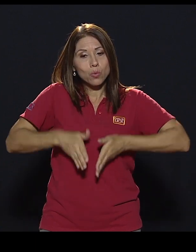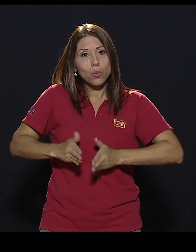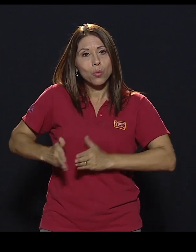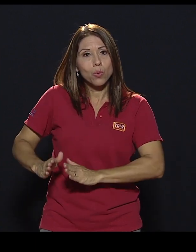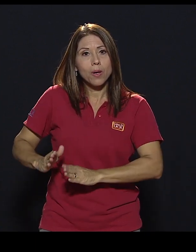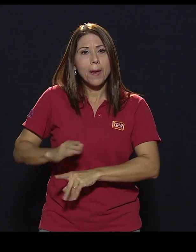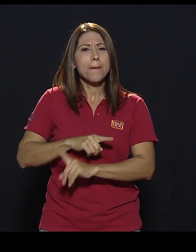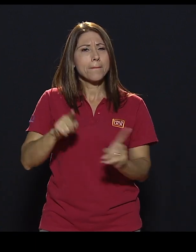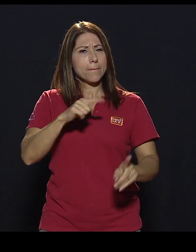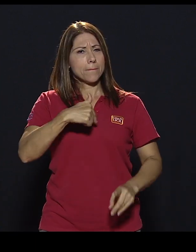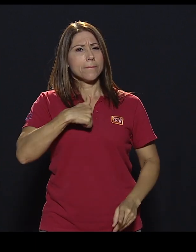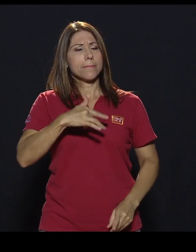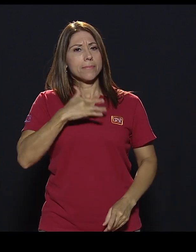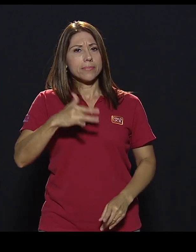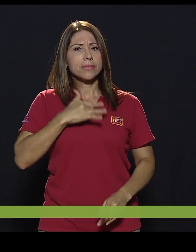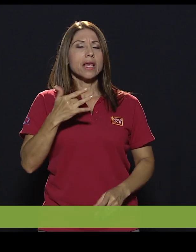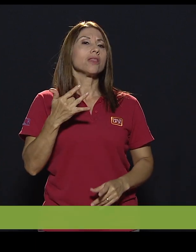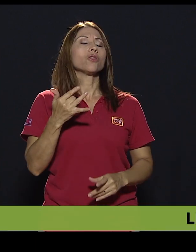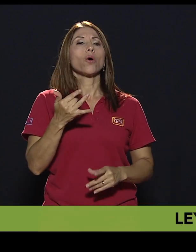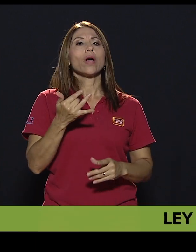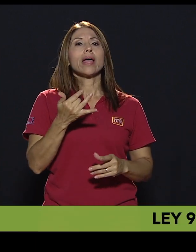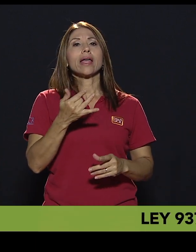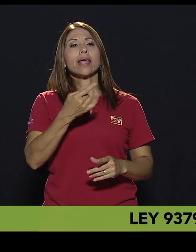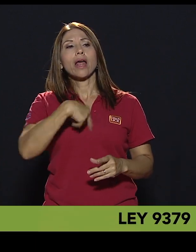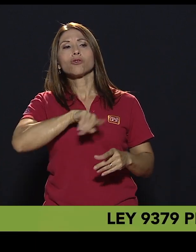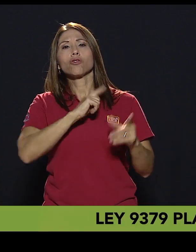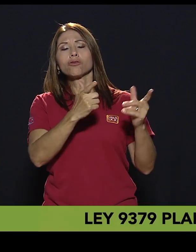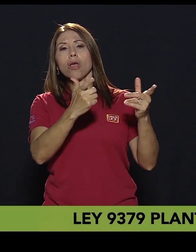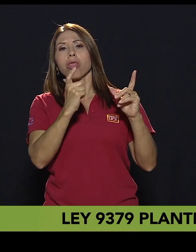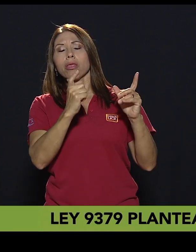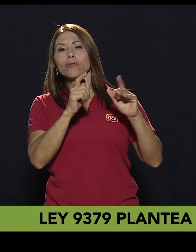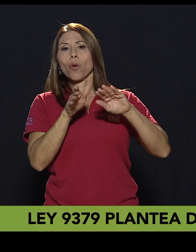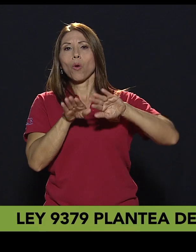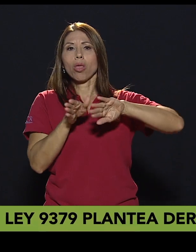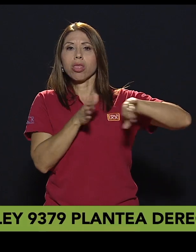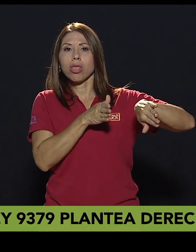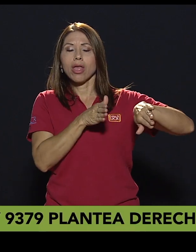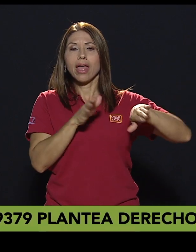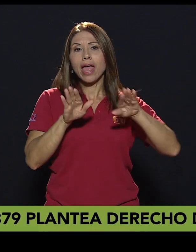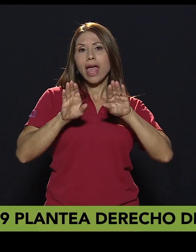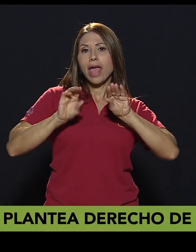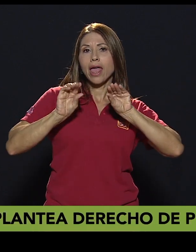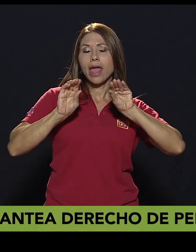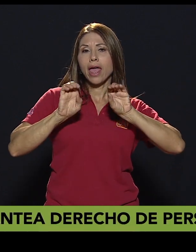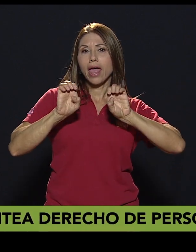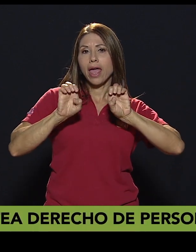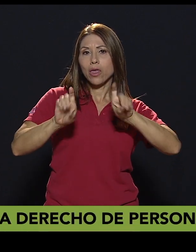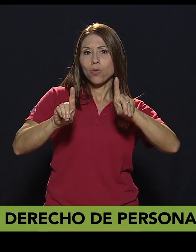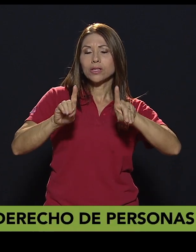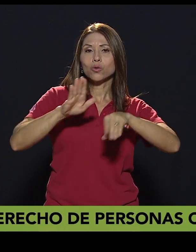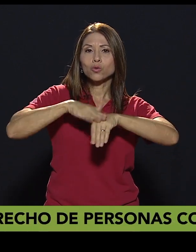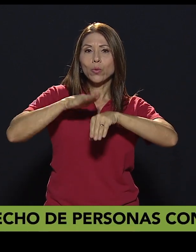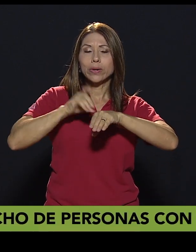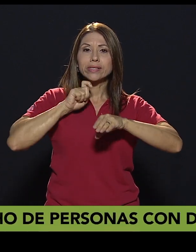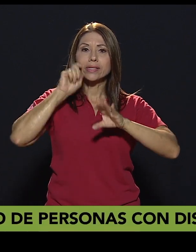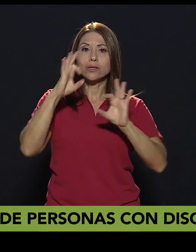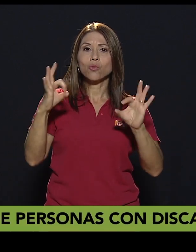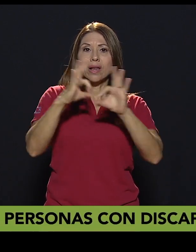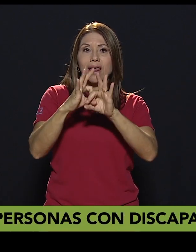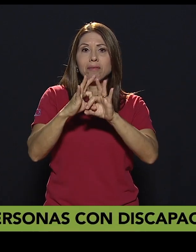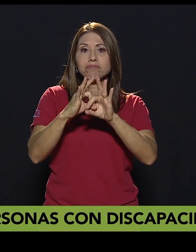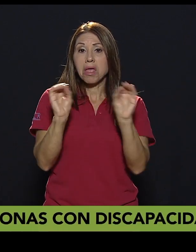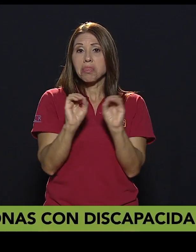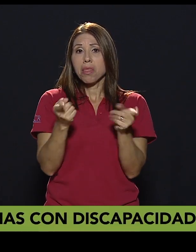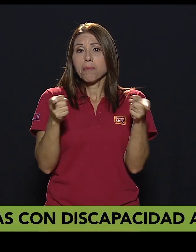pero igual siento que se nos está dejando de lado en todo lo que es la educación de la sexualidad. Que no hacemos nada teniendo estas